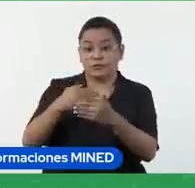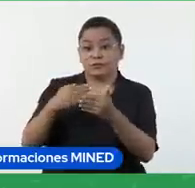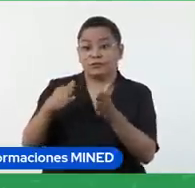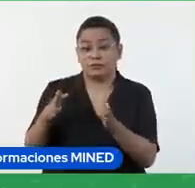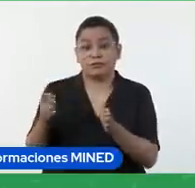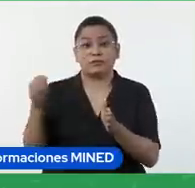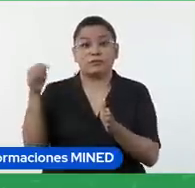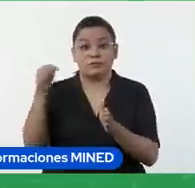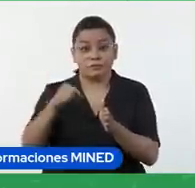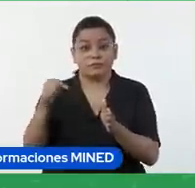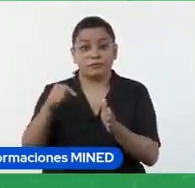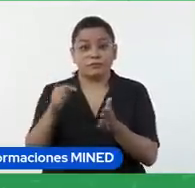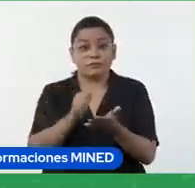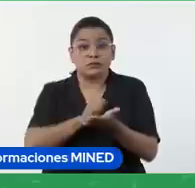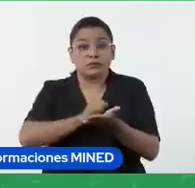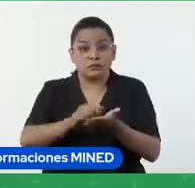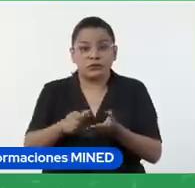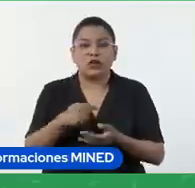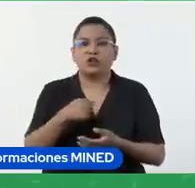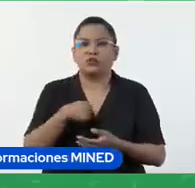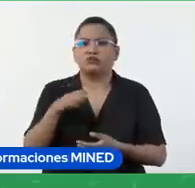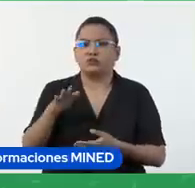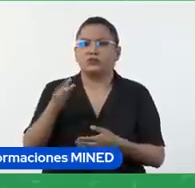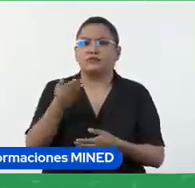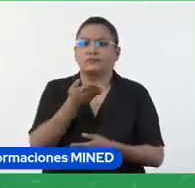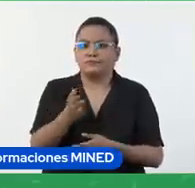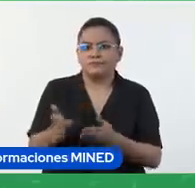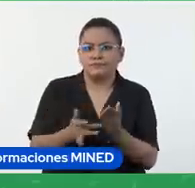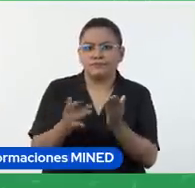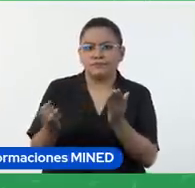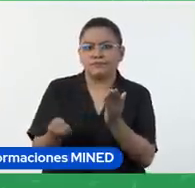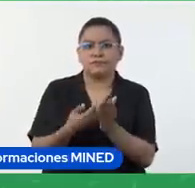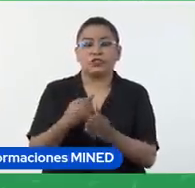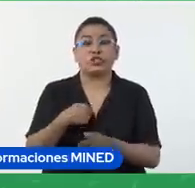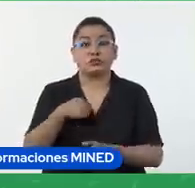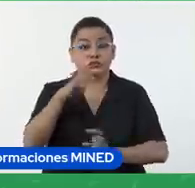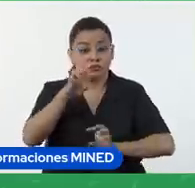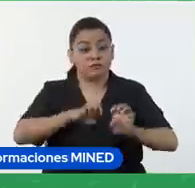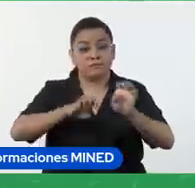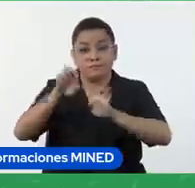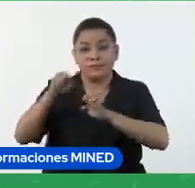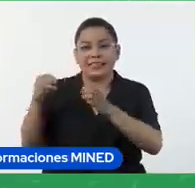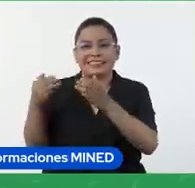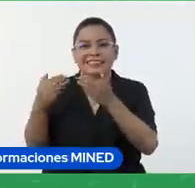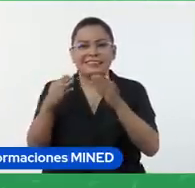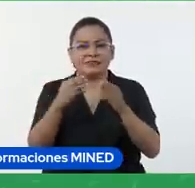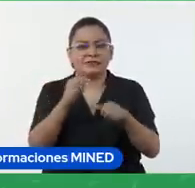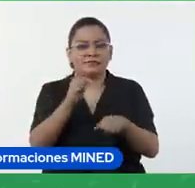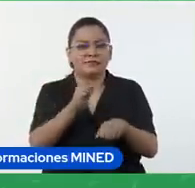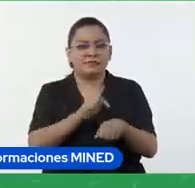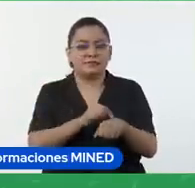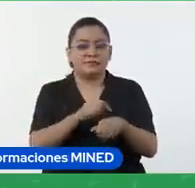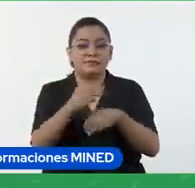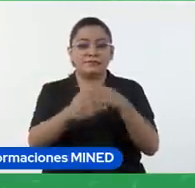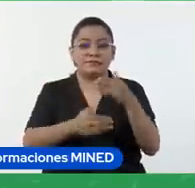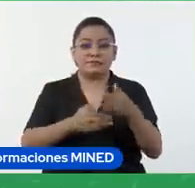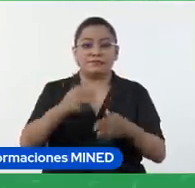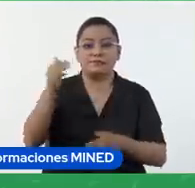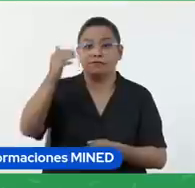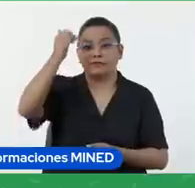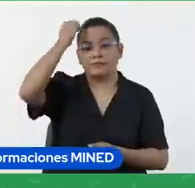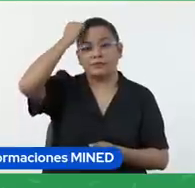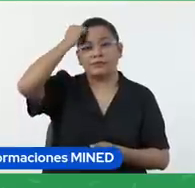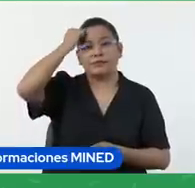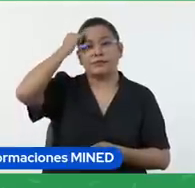y también, obviamente, me ha tocado evaluar en diferentes momentos del proceso de enseñanza y aprendizaje.